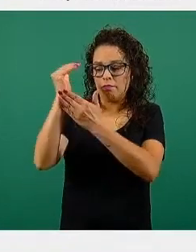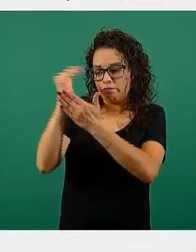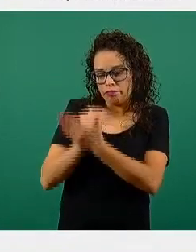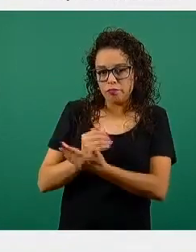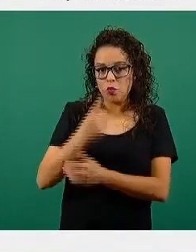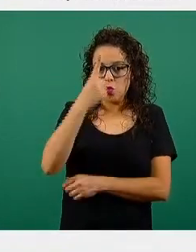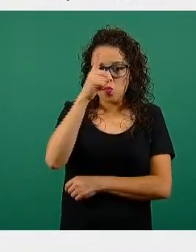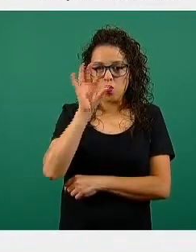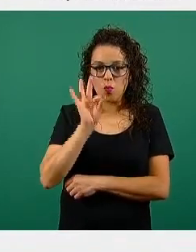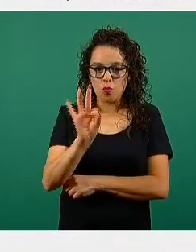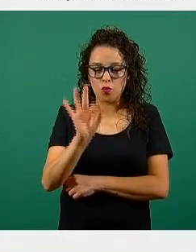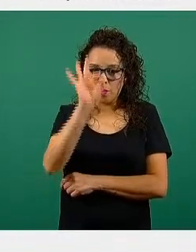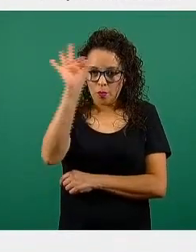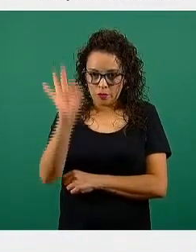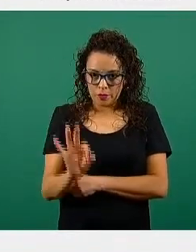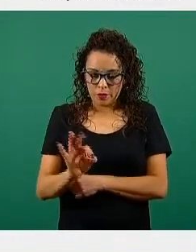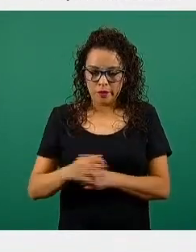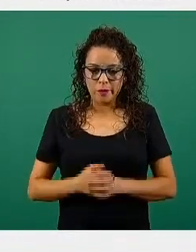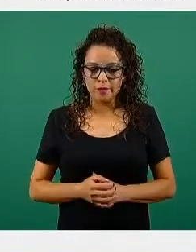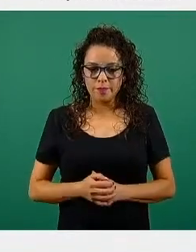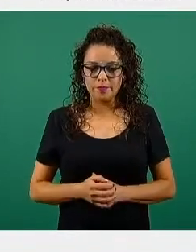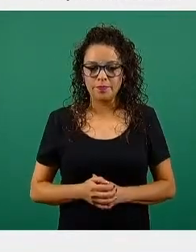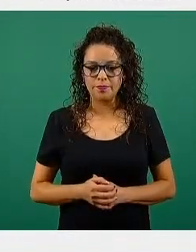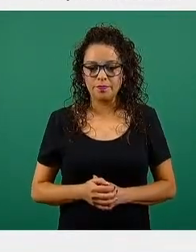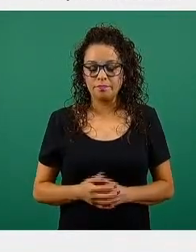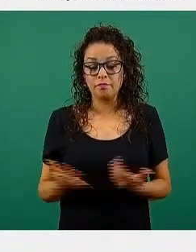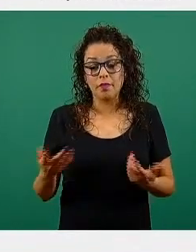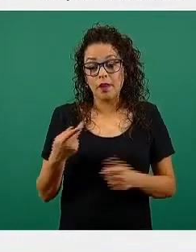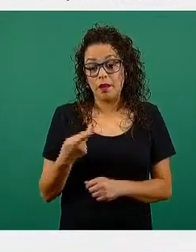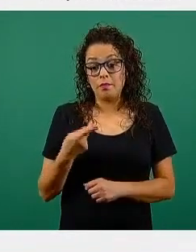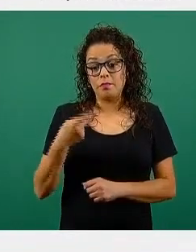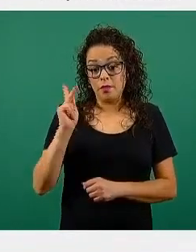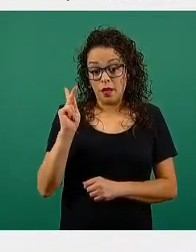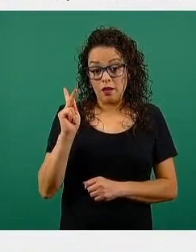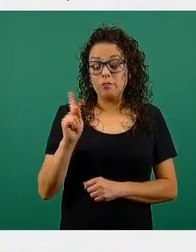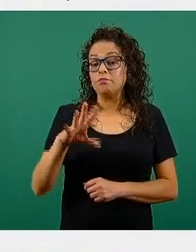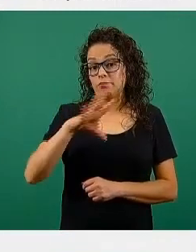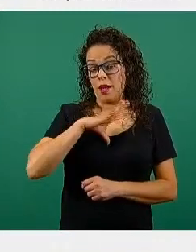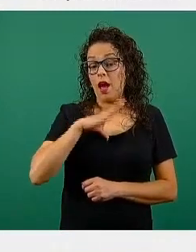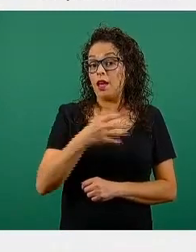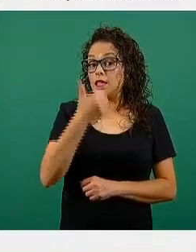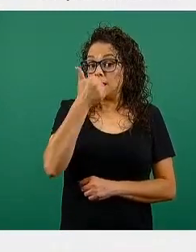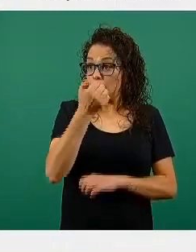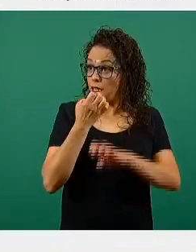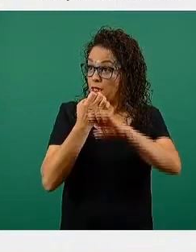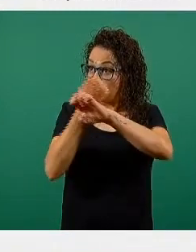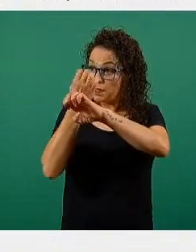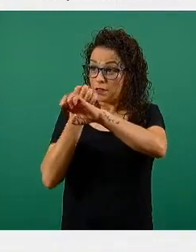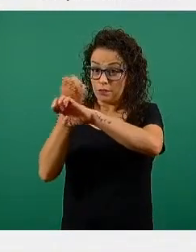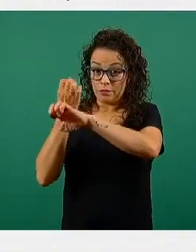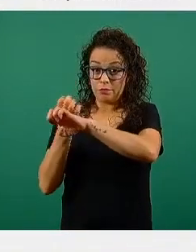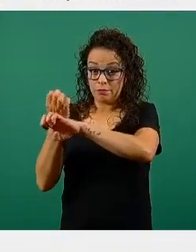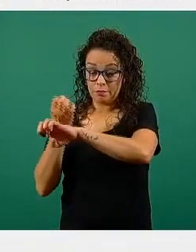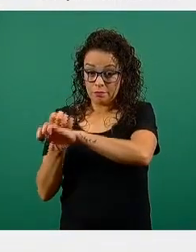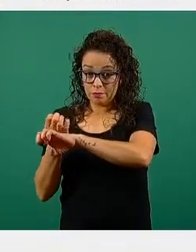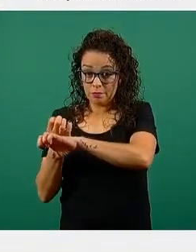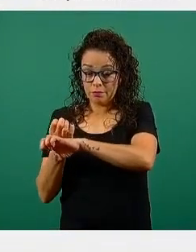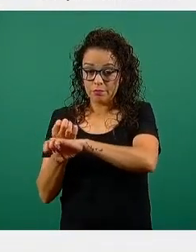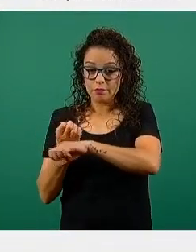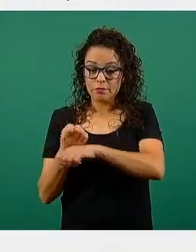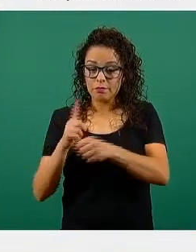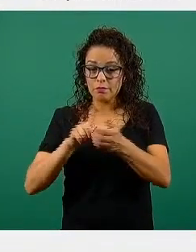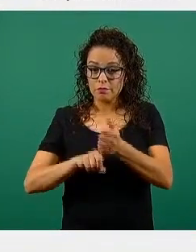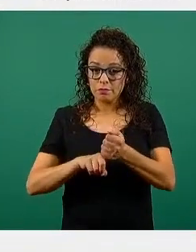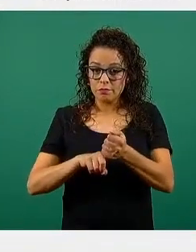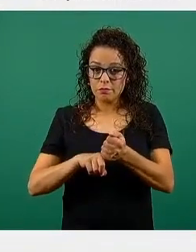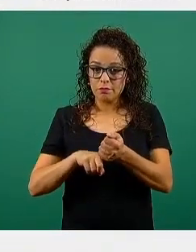porcentual. Sin embargo, es heterogéneo y tenemos seis entidades que en las estadísticas